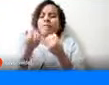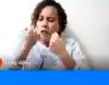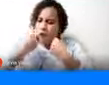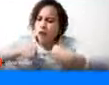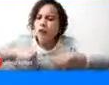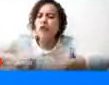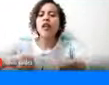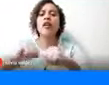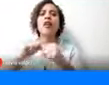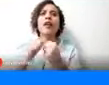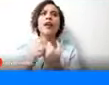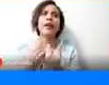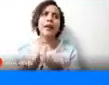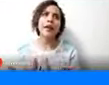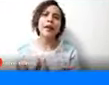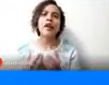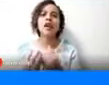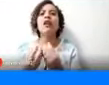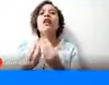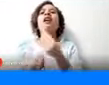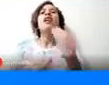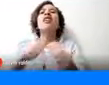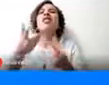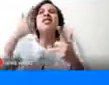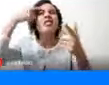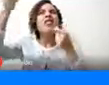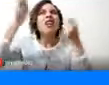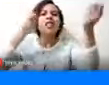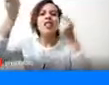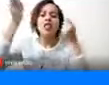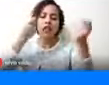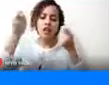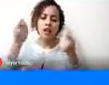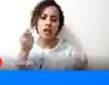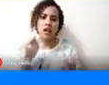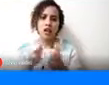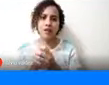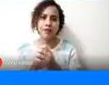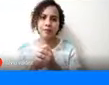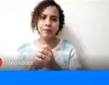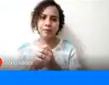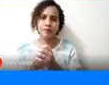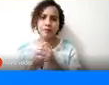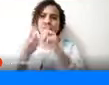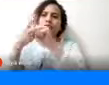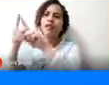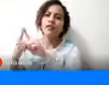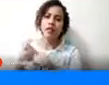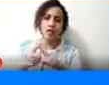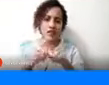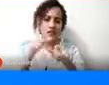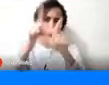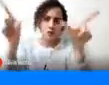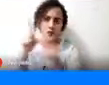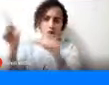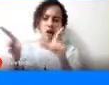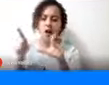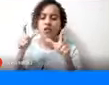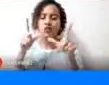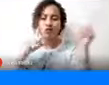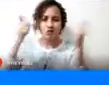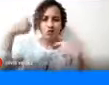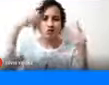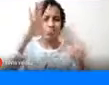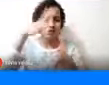para implementar estrategias en diferentes destinos turísticos de